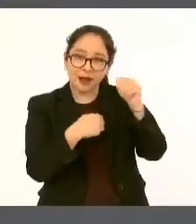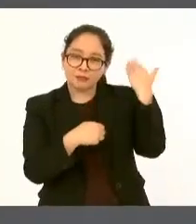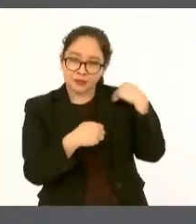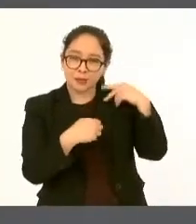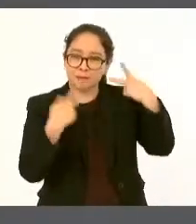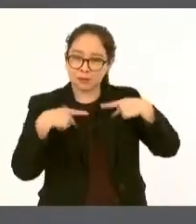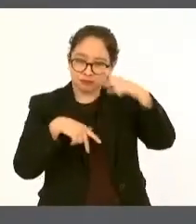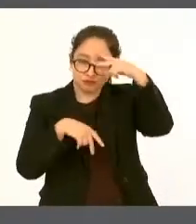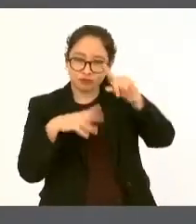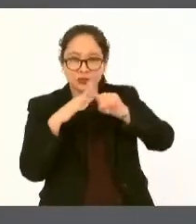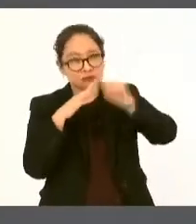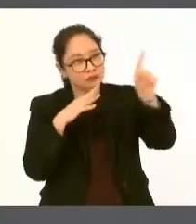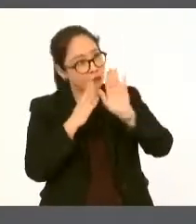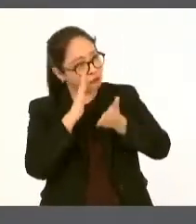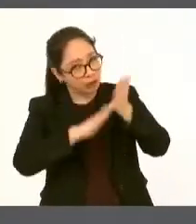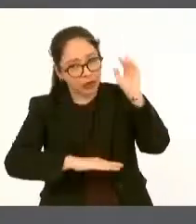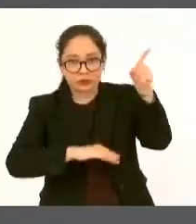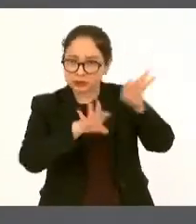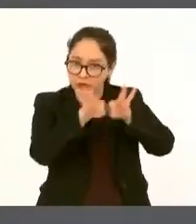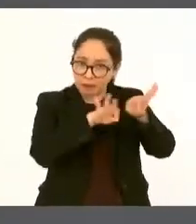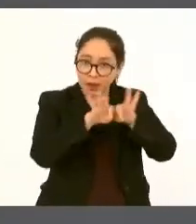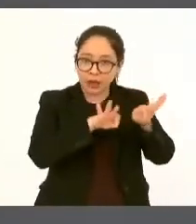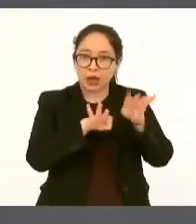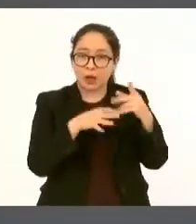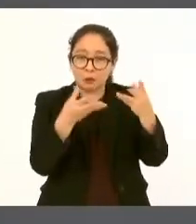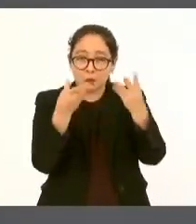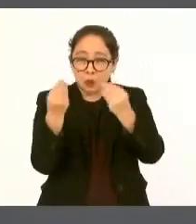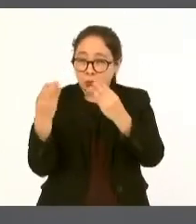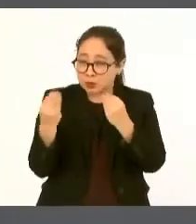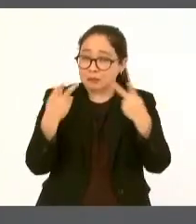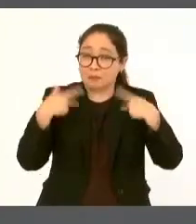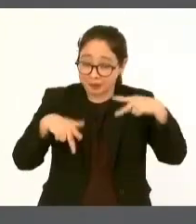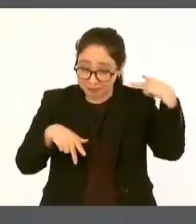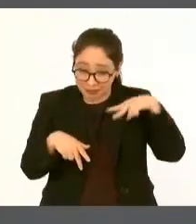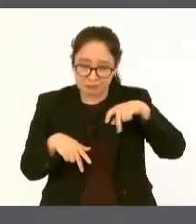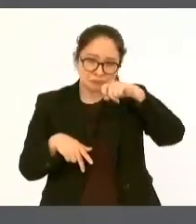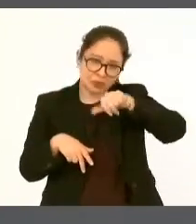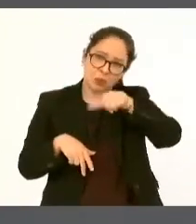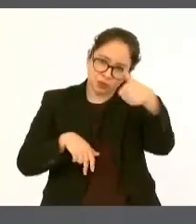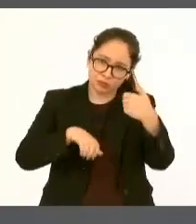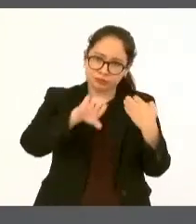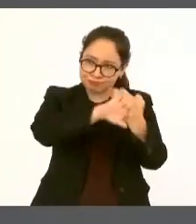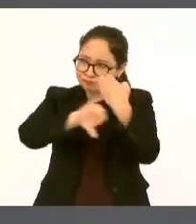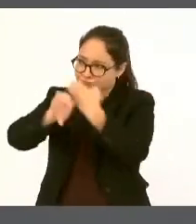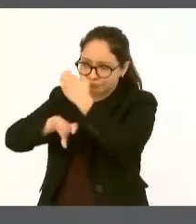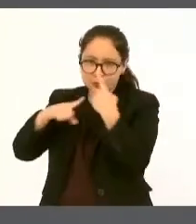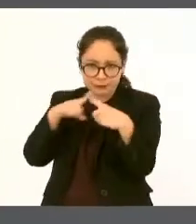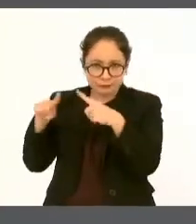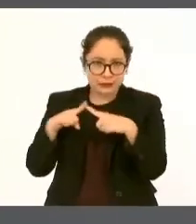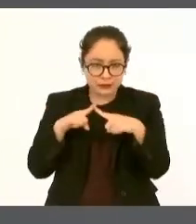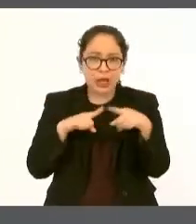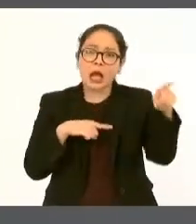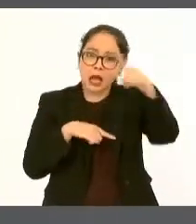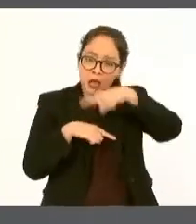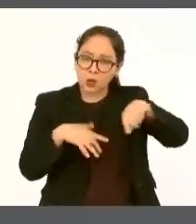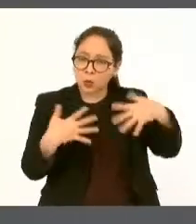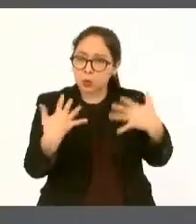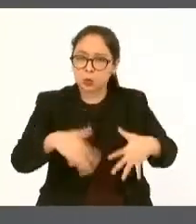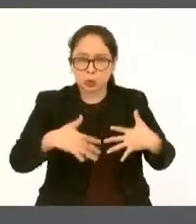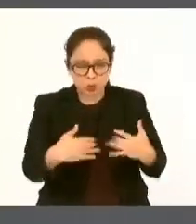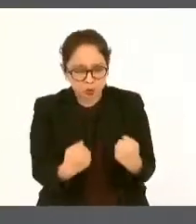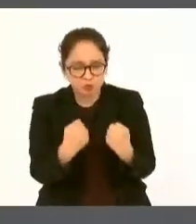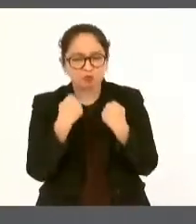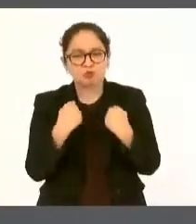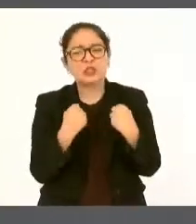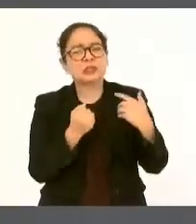trabajan en Estados Unidos, muchos veracruzanos y de todo el país se han portado a